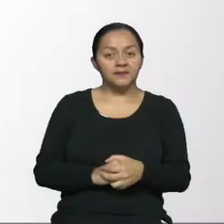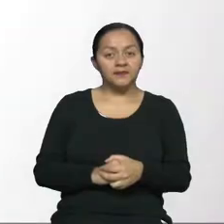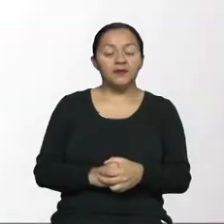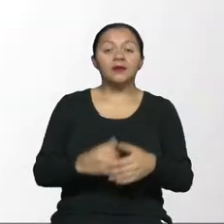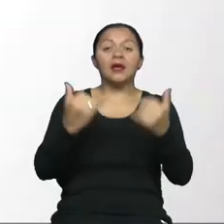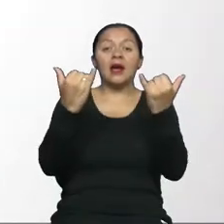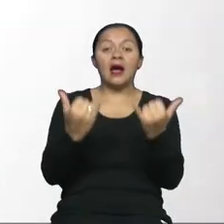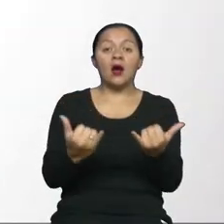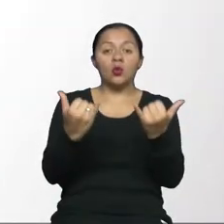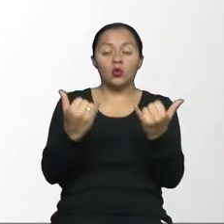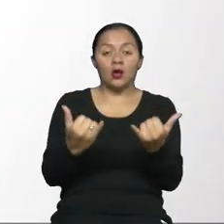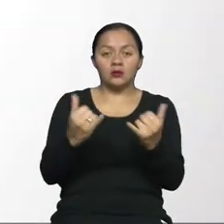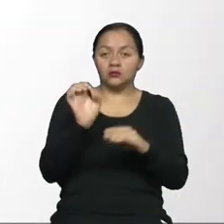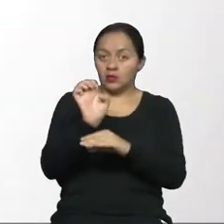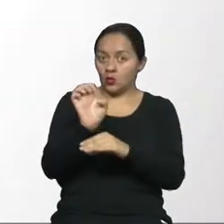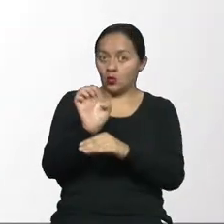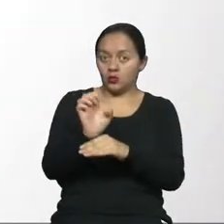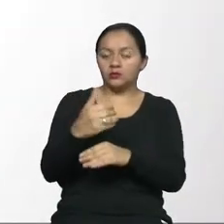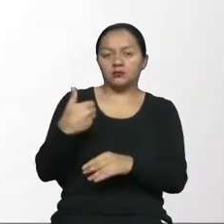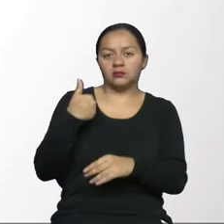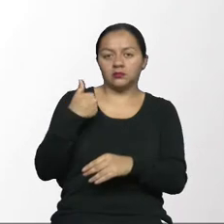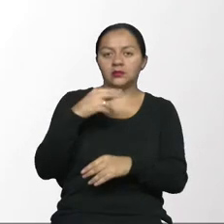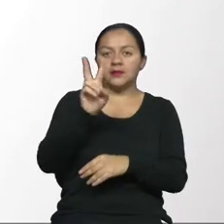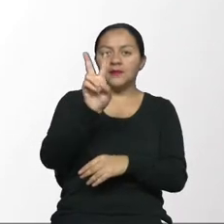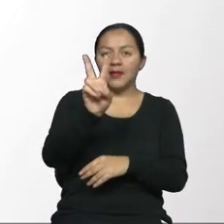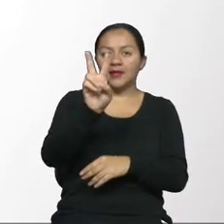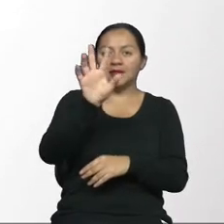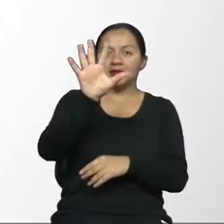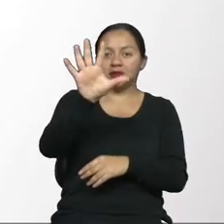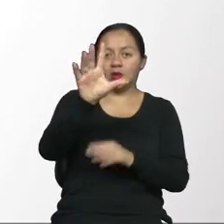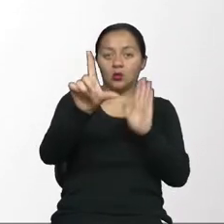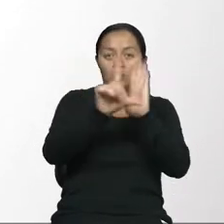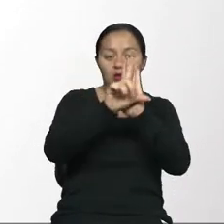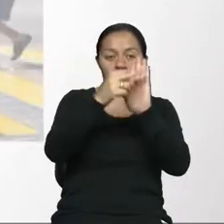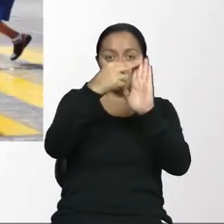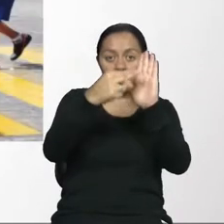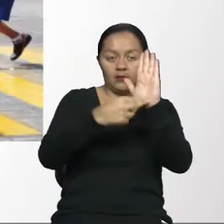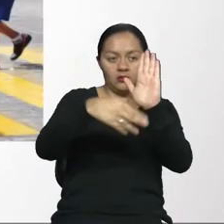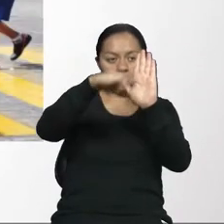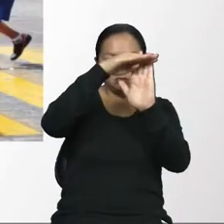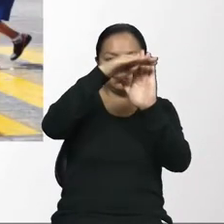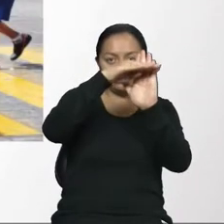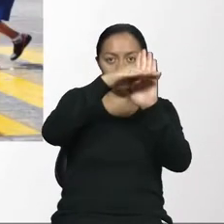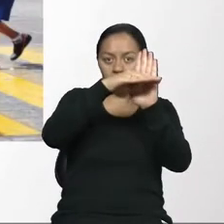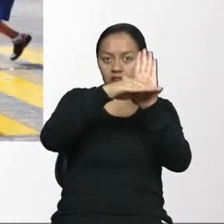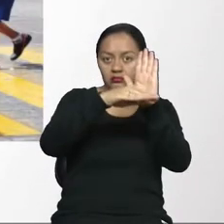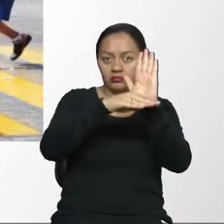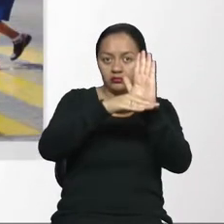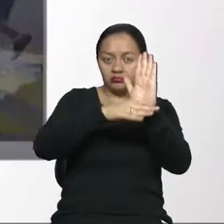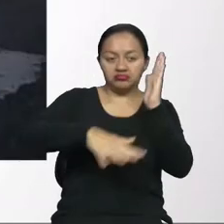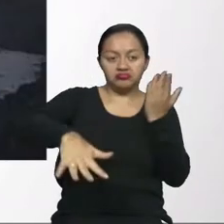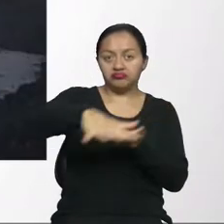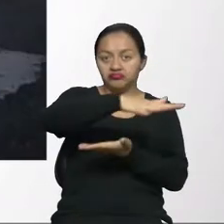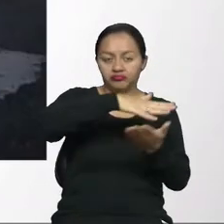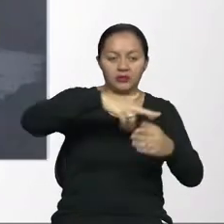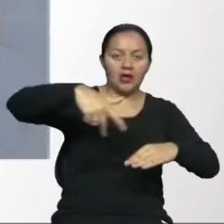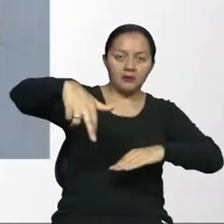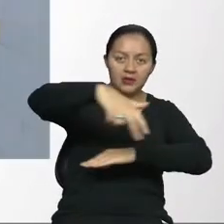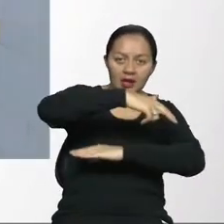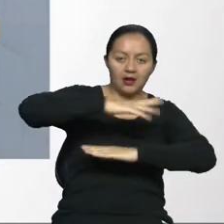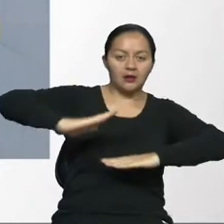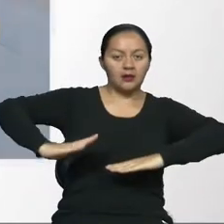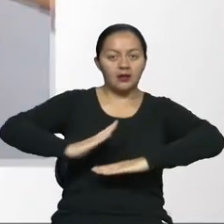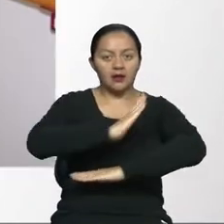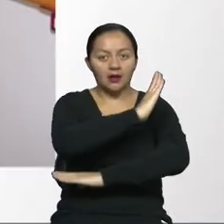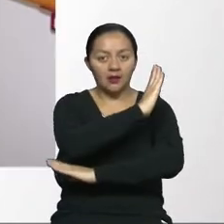Actualmente, el país cuenta con 25 normas de accesibilidad al entorno construido en vías de circulación peatonal, rampas,